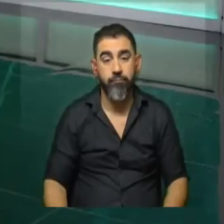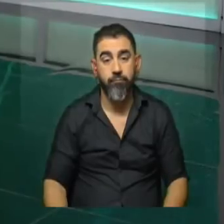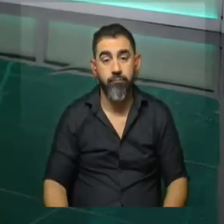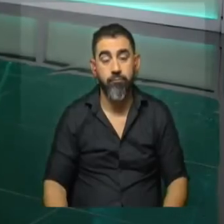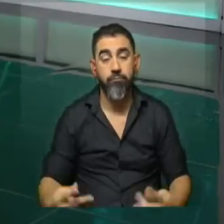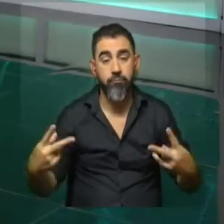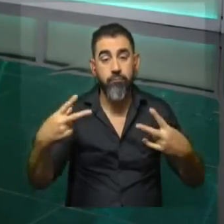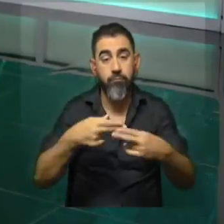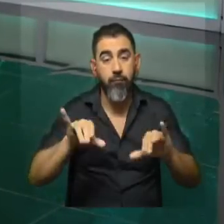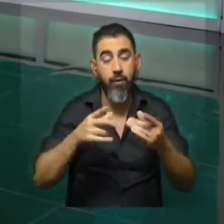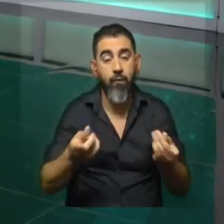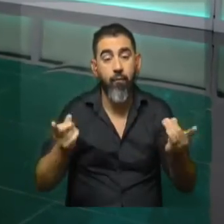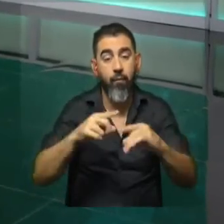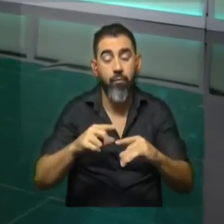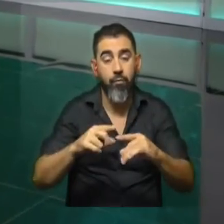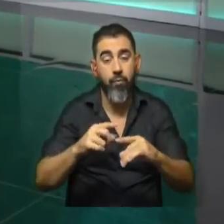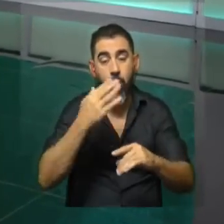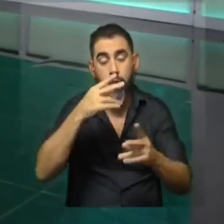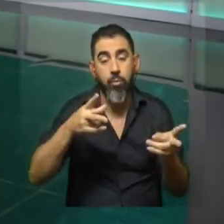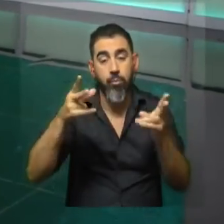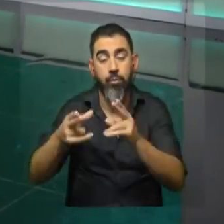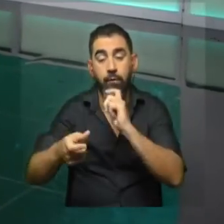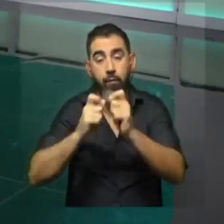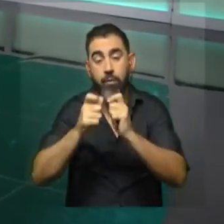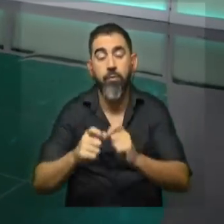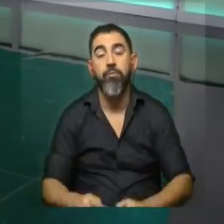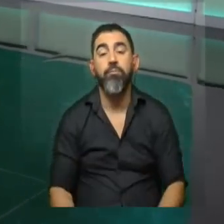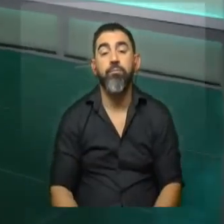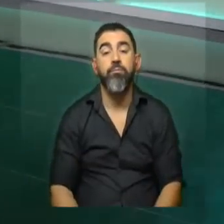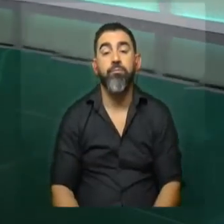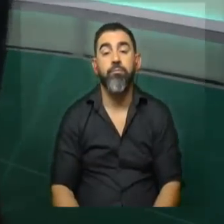Hacemos una brevísima pausa y ya seguimos con el último tramo de MB de Noticias.